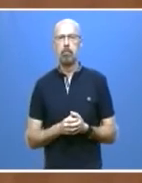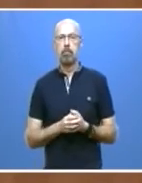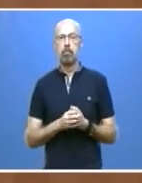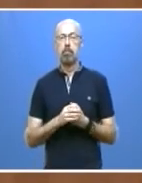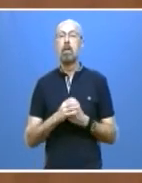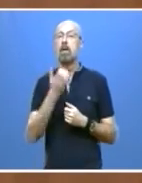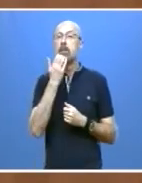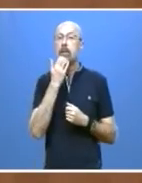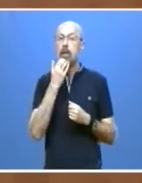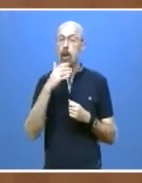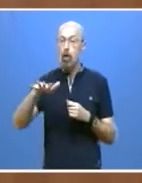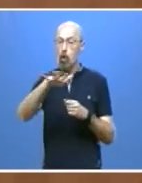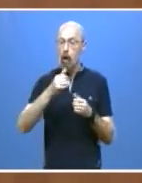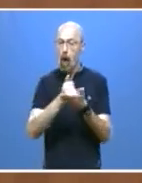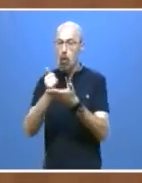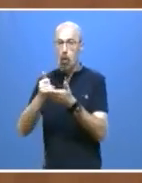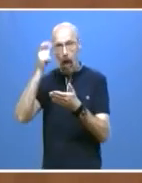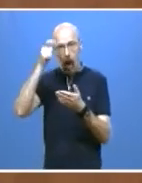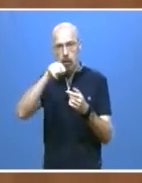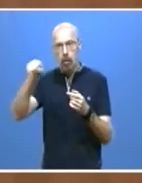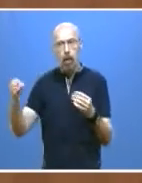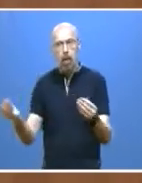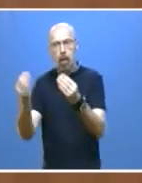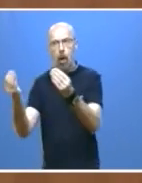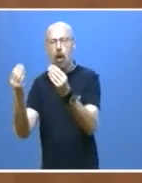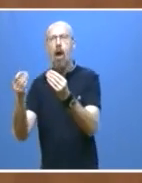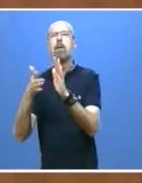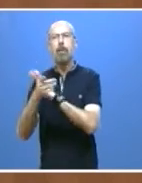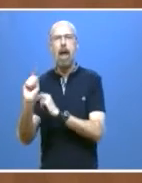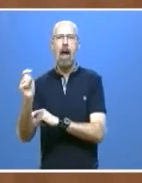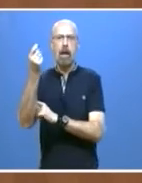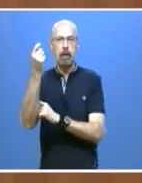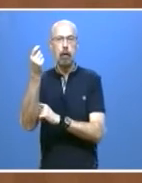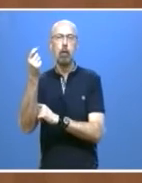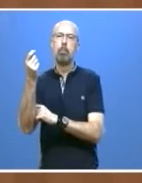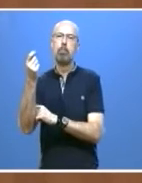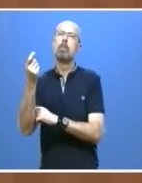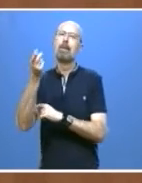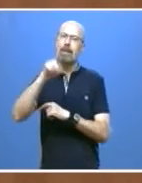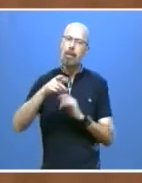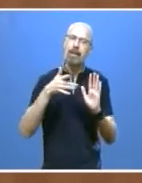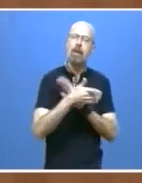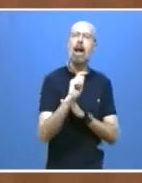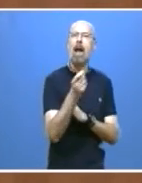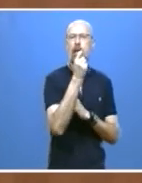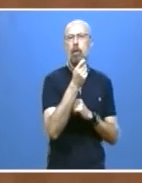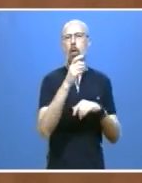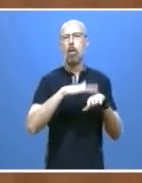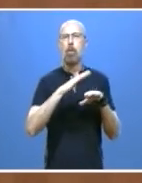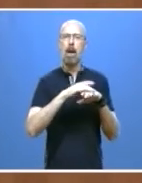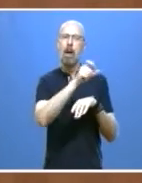rural representará el éxito en otro de nuestros grandes desafíos de comunidad como es el demográfico.